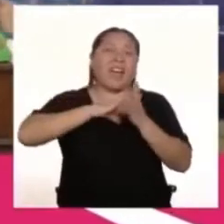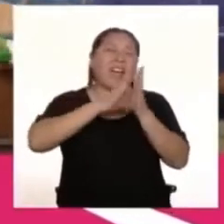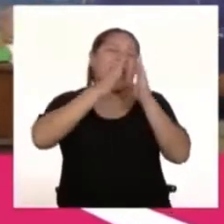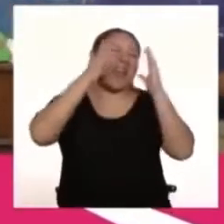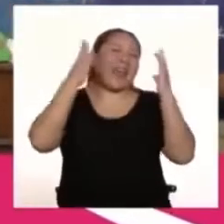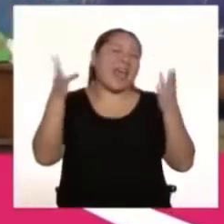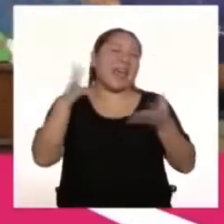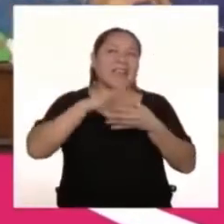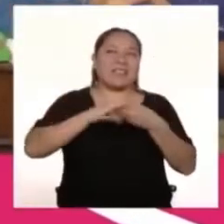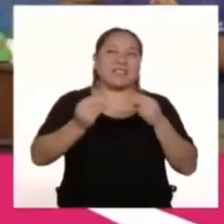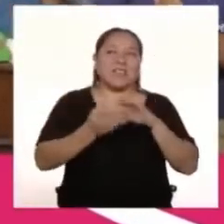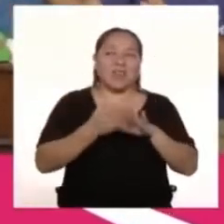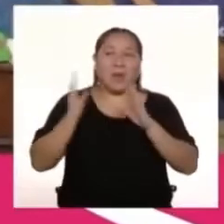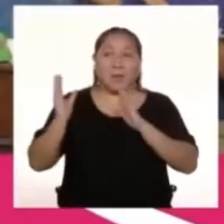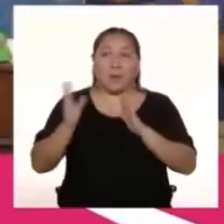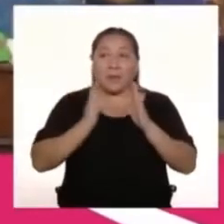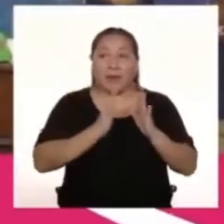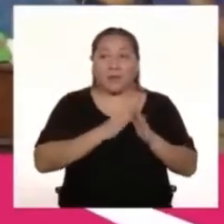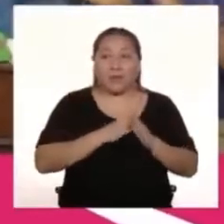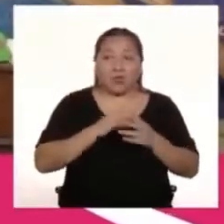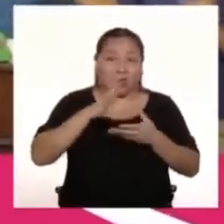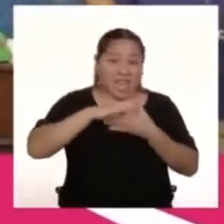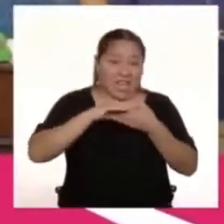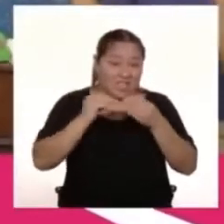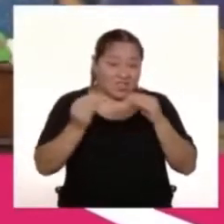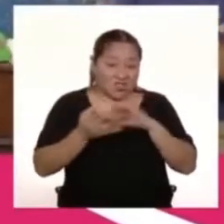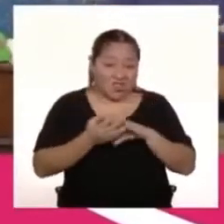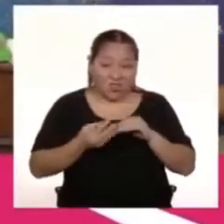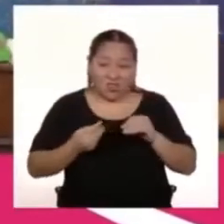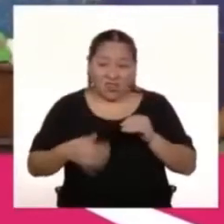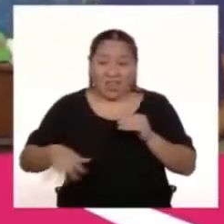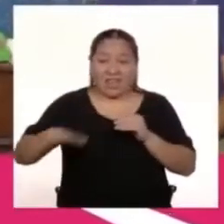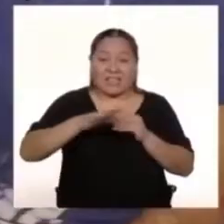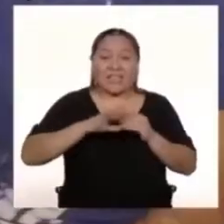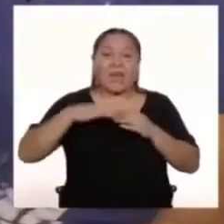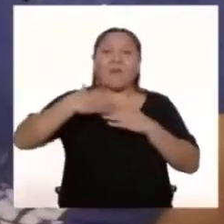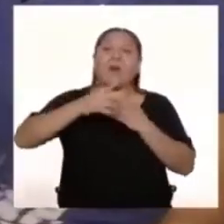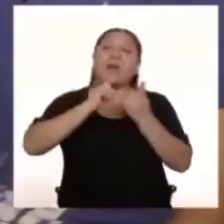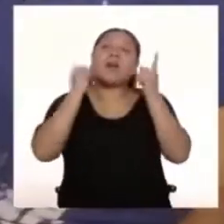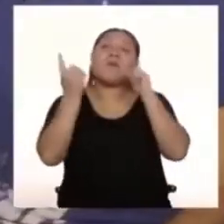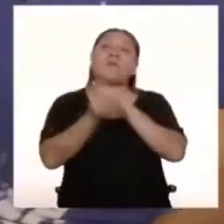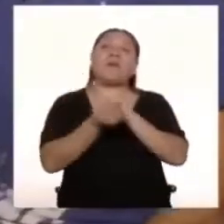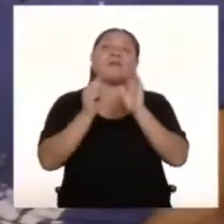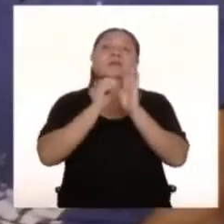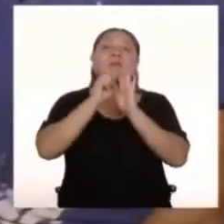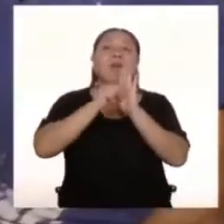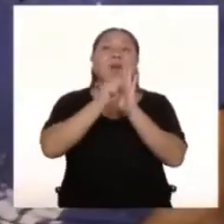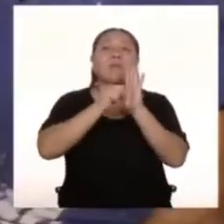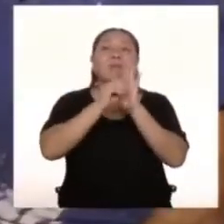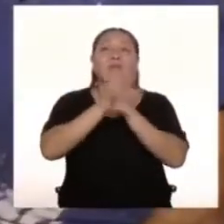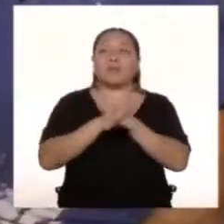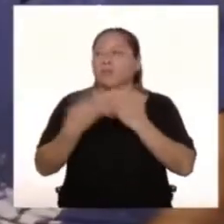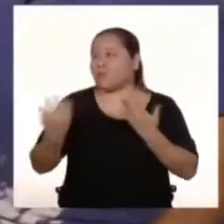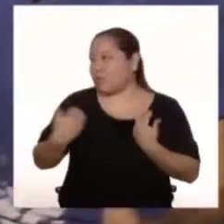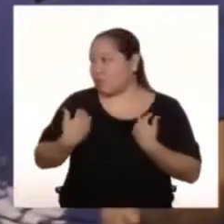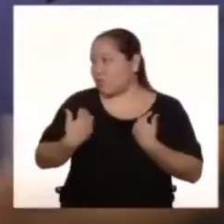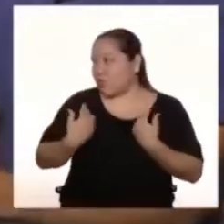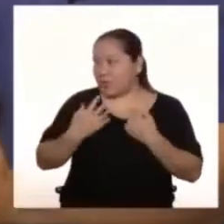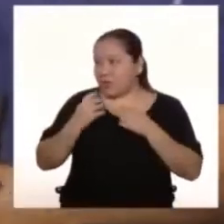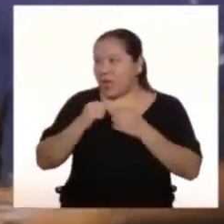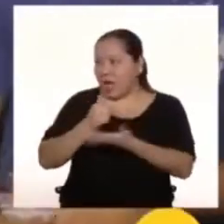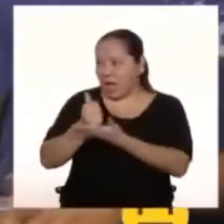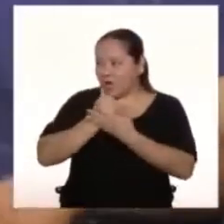hacemos un guión Un storyboard Un gran cómic Que lo pasamos a película ¿Y ahora Me puedes ayudar A ser mi superhéroe?